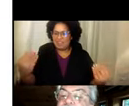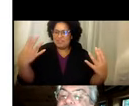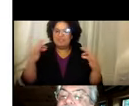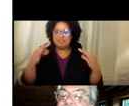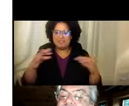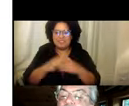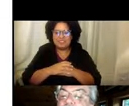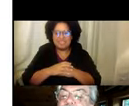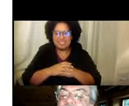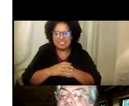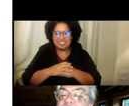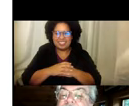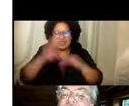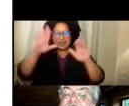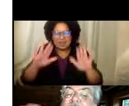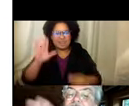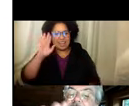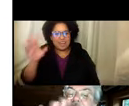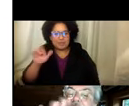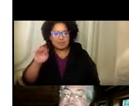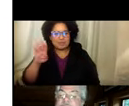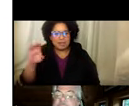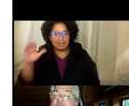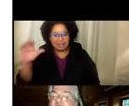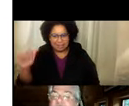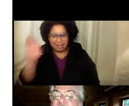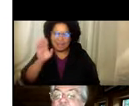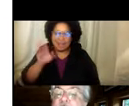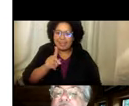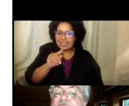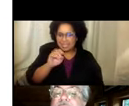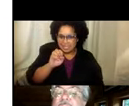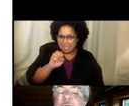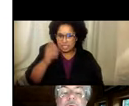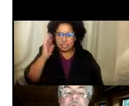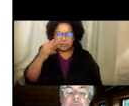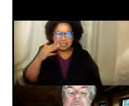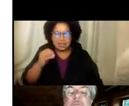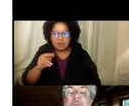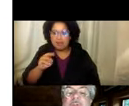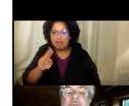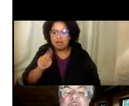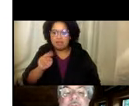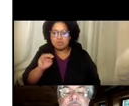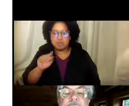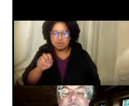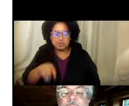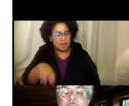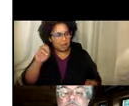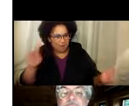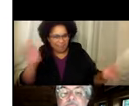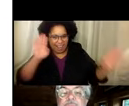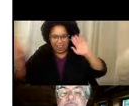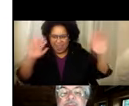Y ahí se encuentran. Muy bien. Excelente. Hola, Rebeca. Hola, Kate. Y Rebeca, si pudieras prender tu